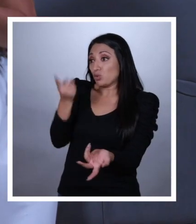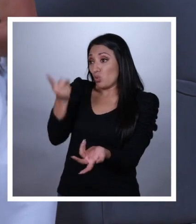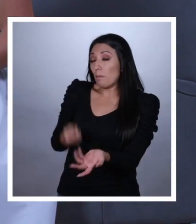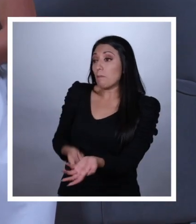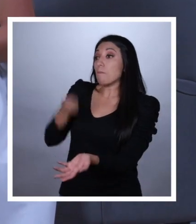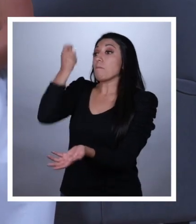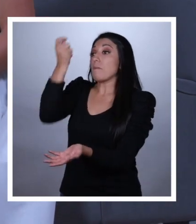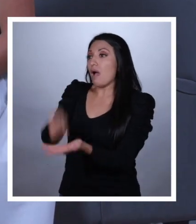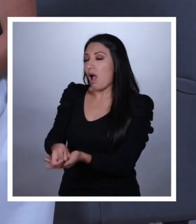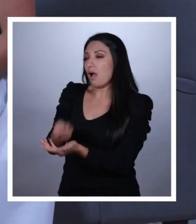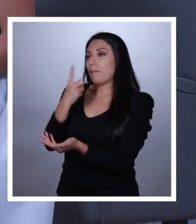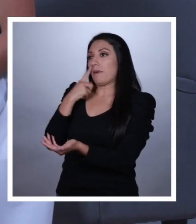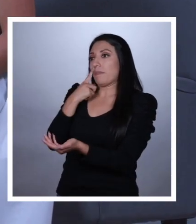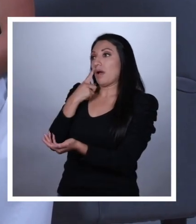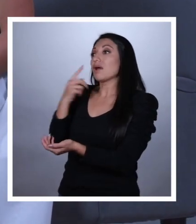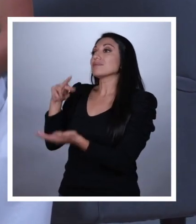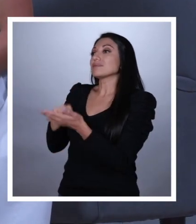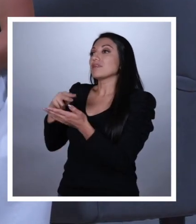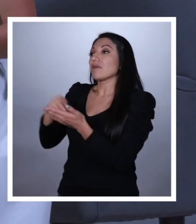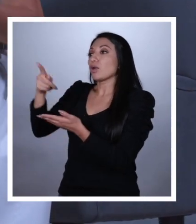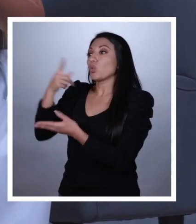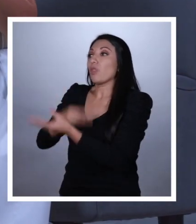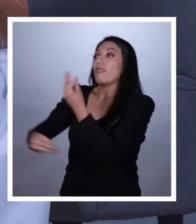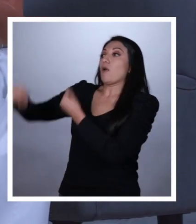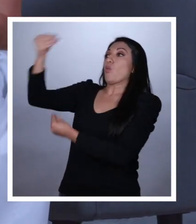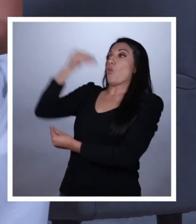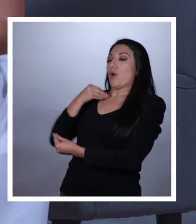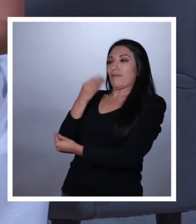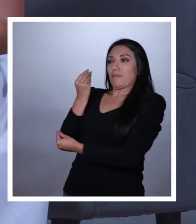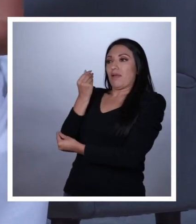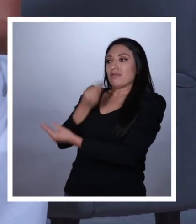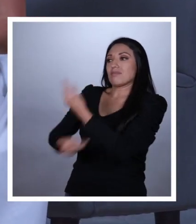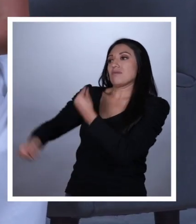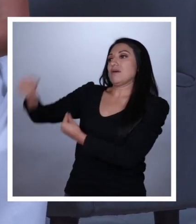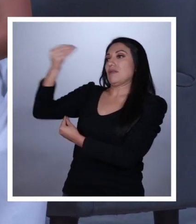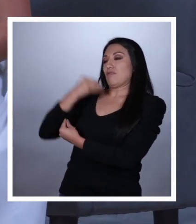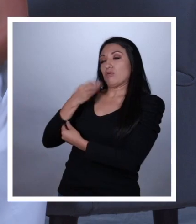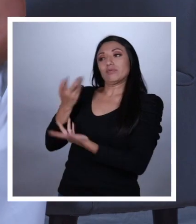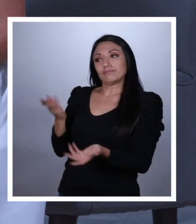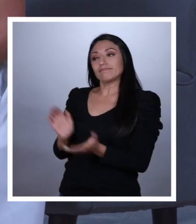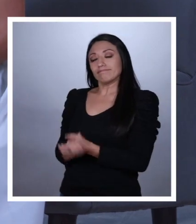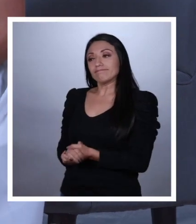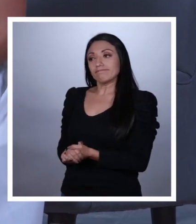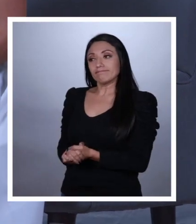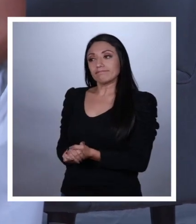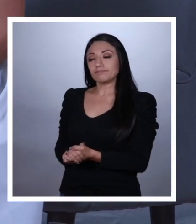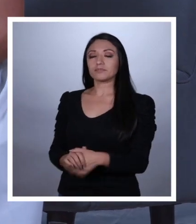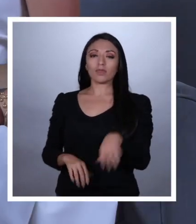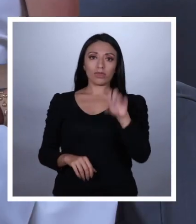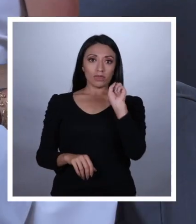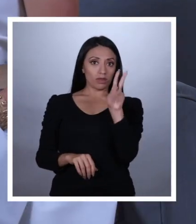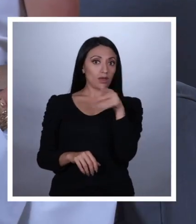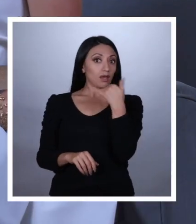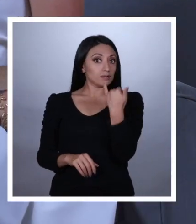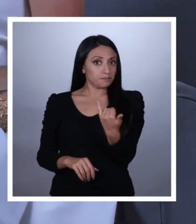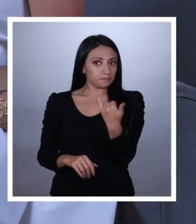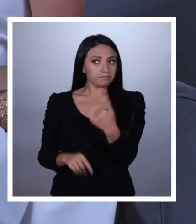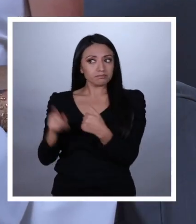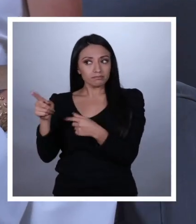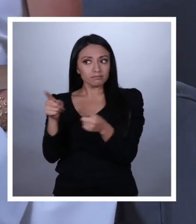financió tu campaña y parecería que le estás devolviendo el favor con un contrato millonario. Ahora,